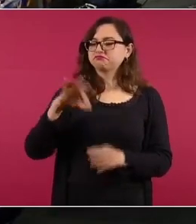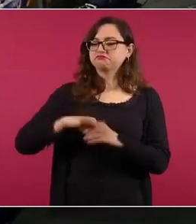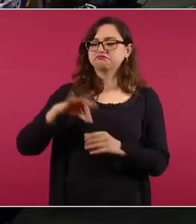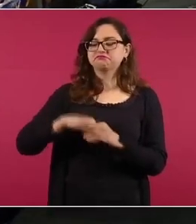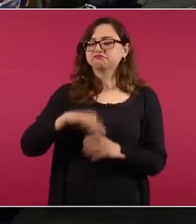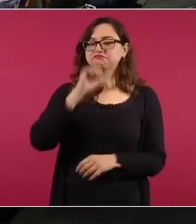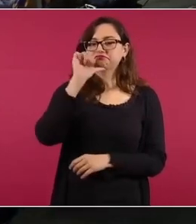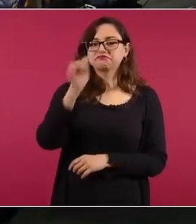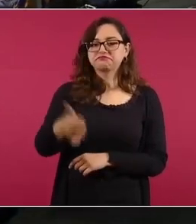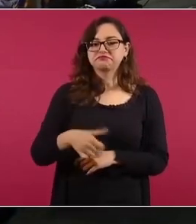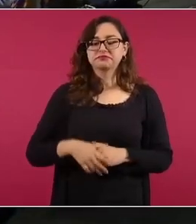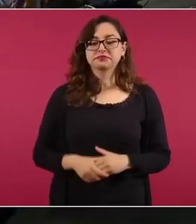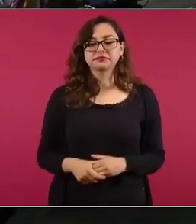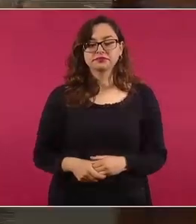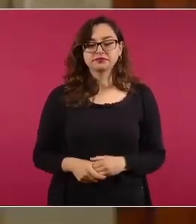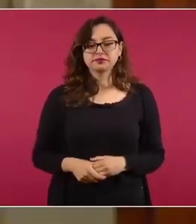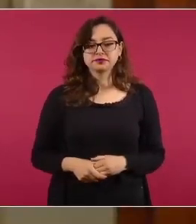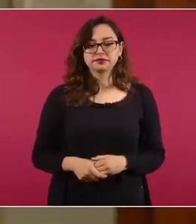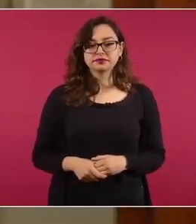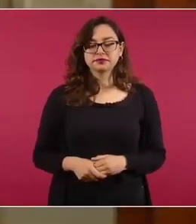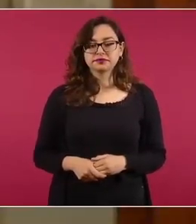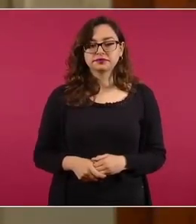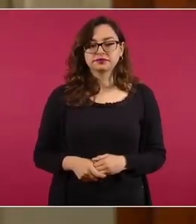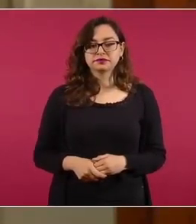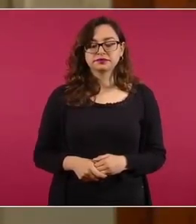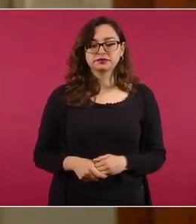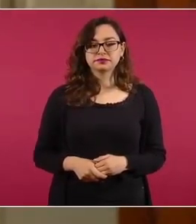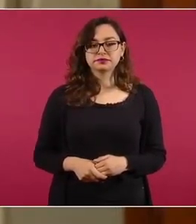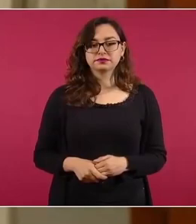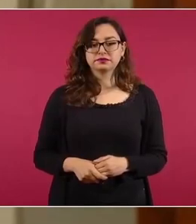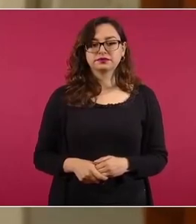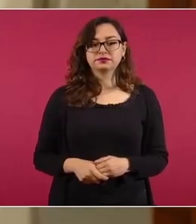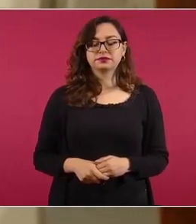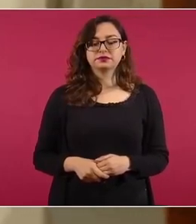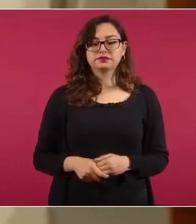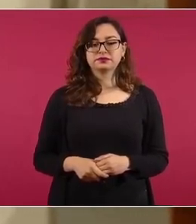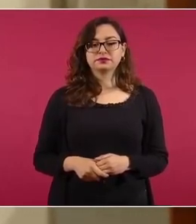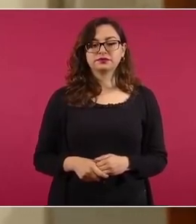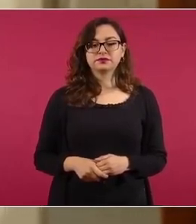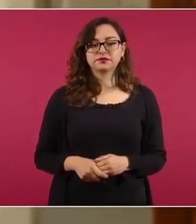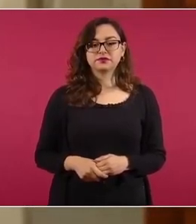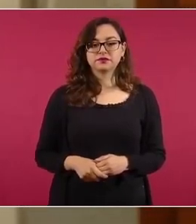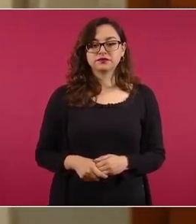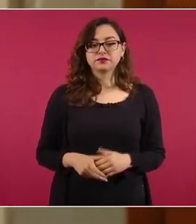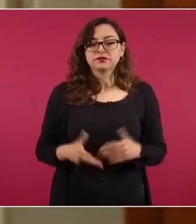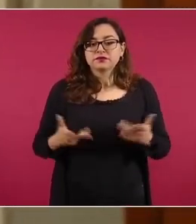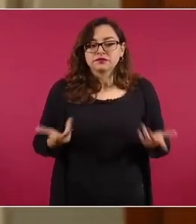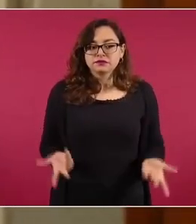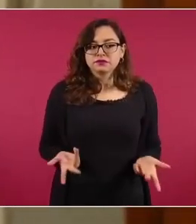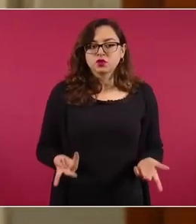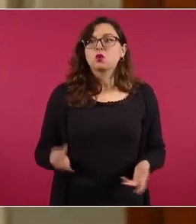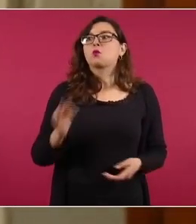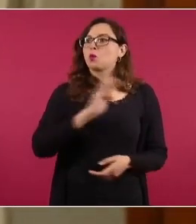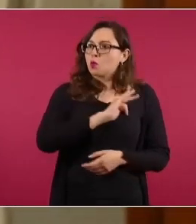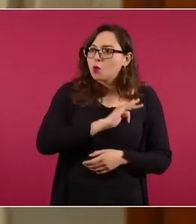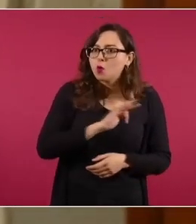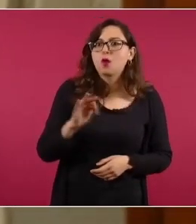si la vía electoral es el camino hacia el cambio y sin apostar a la violencia